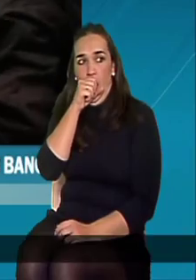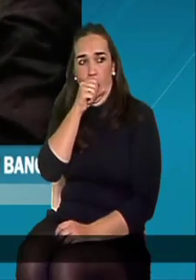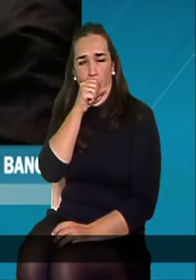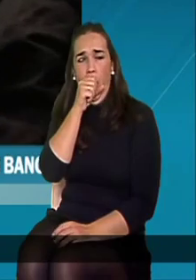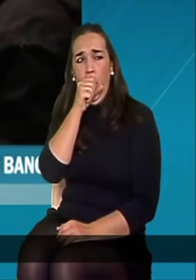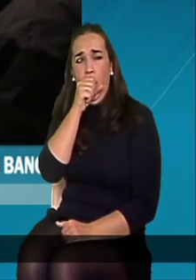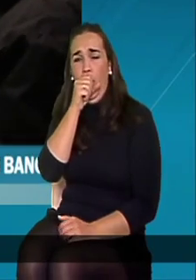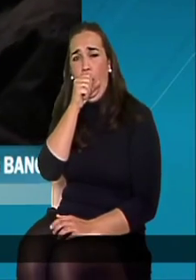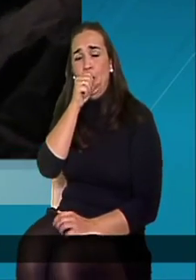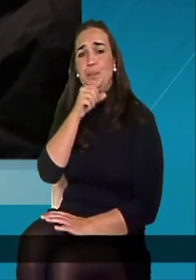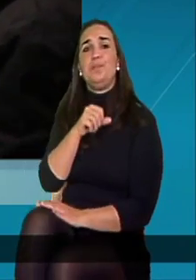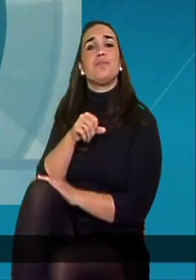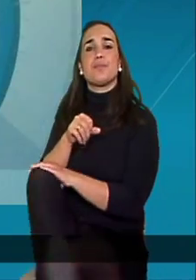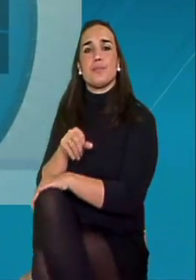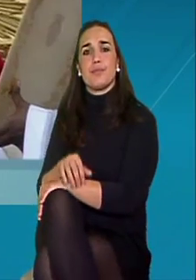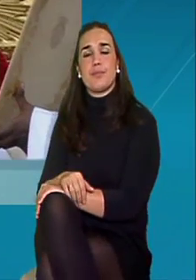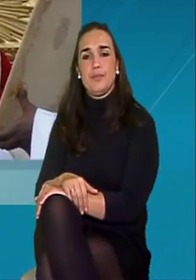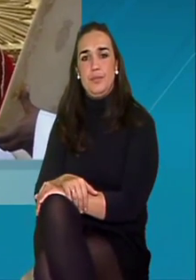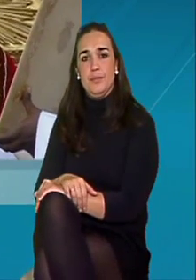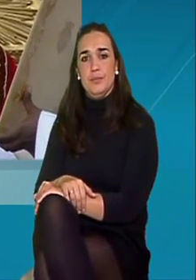Hola. Buenas noches.